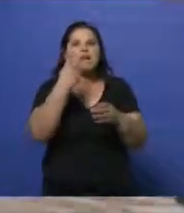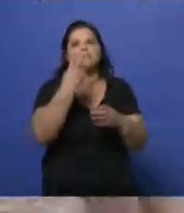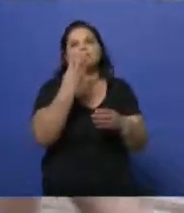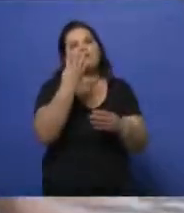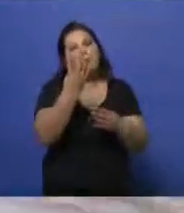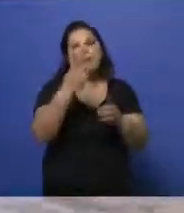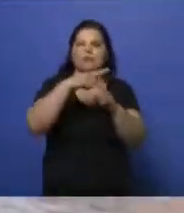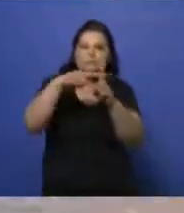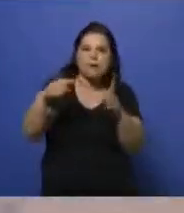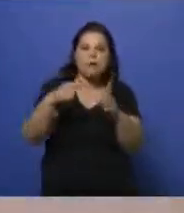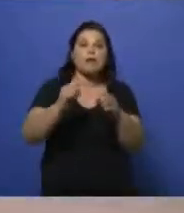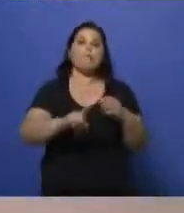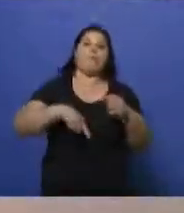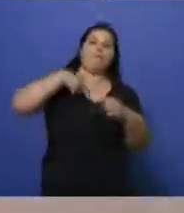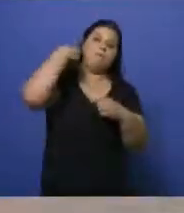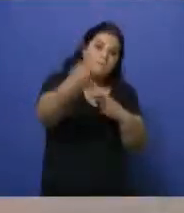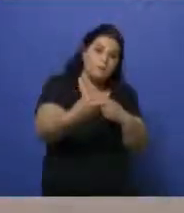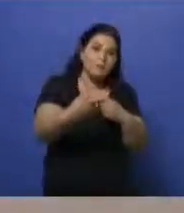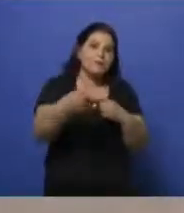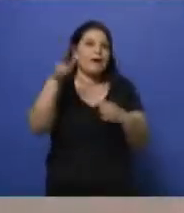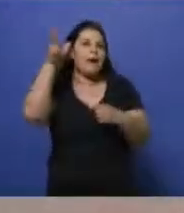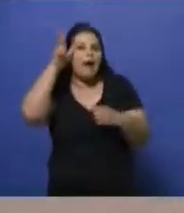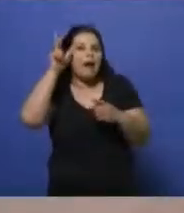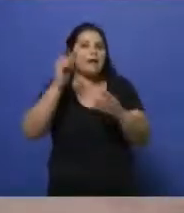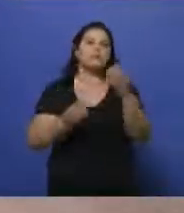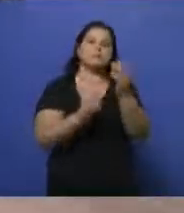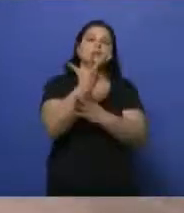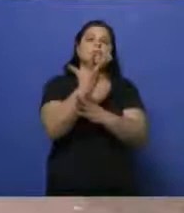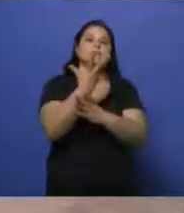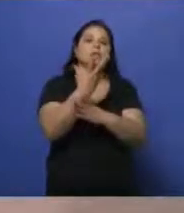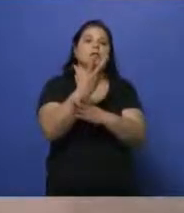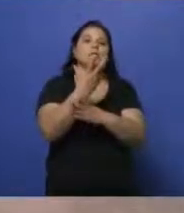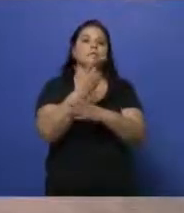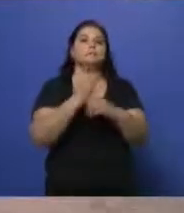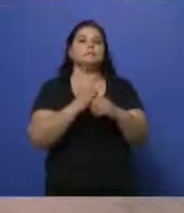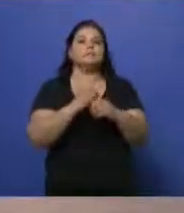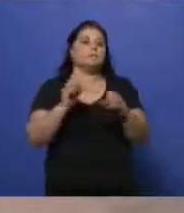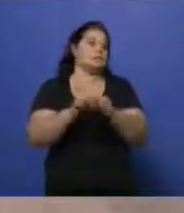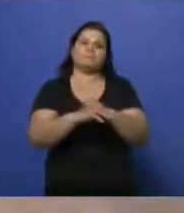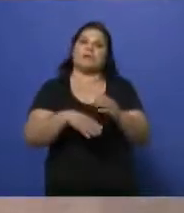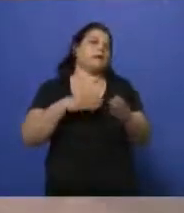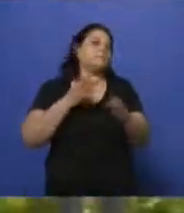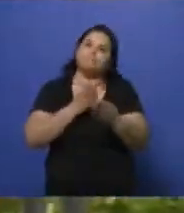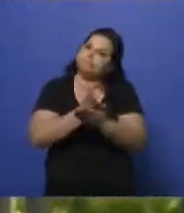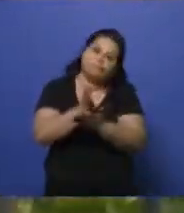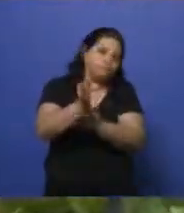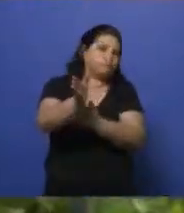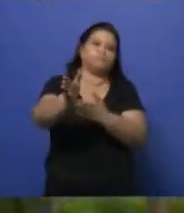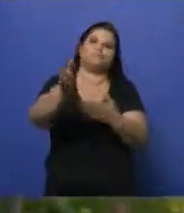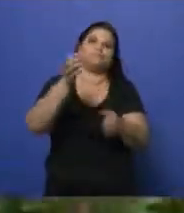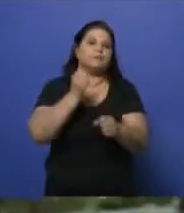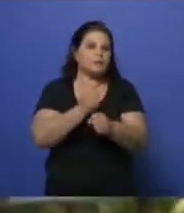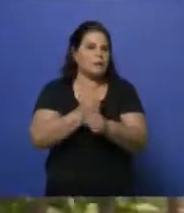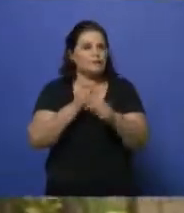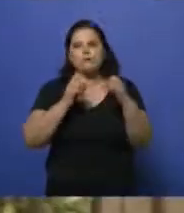a las 8 de la mañana, o 7, 7, y media de la mañana, y de ahí no se paró más. 2, 3 horas que